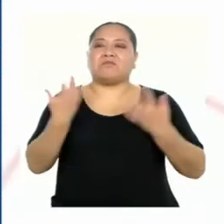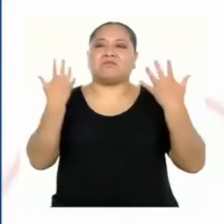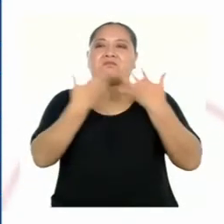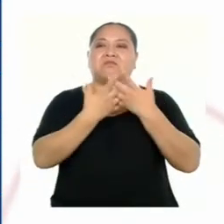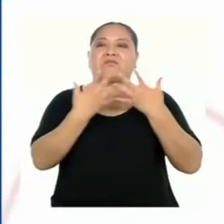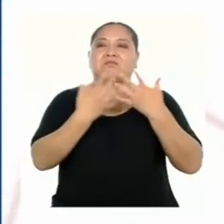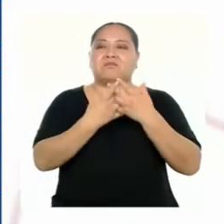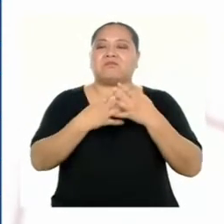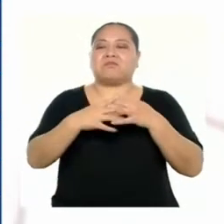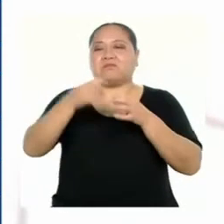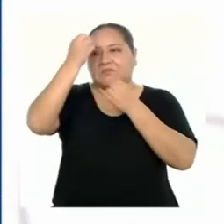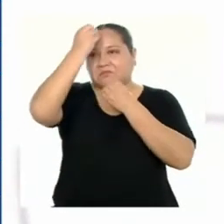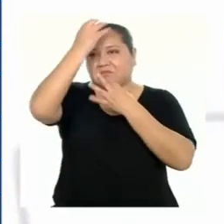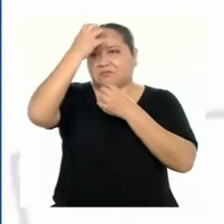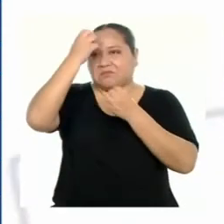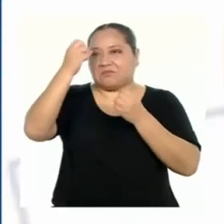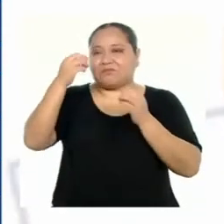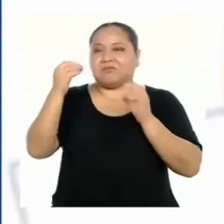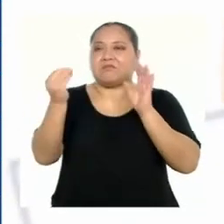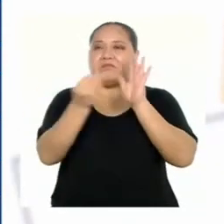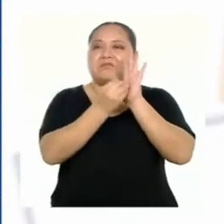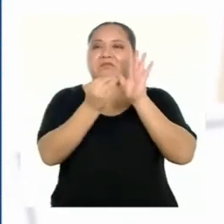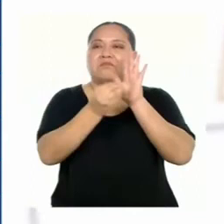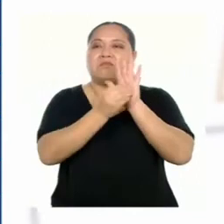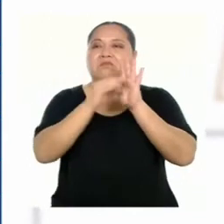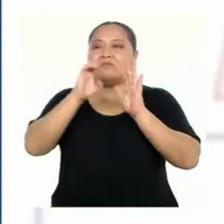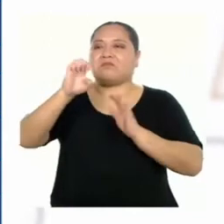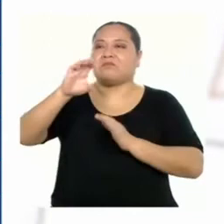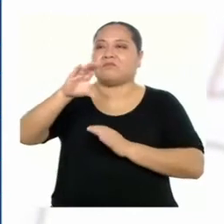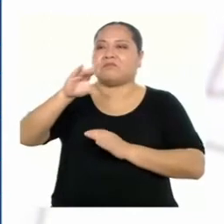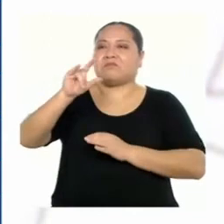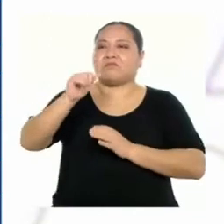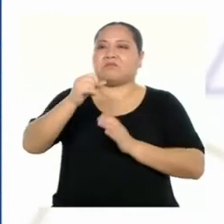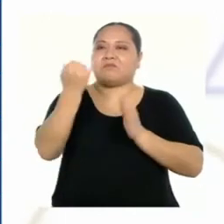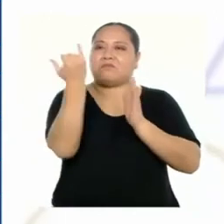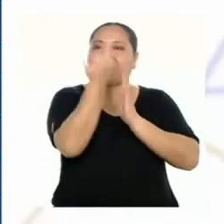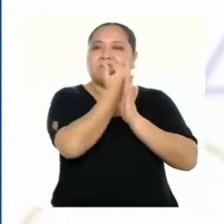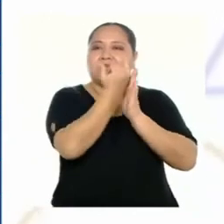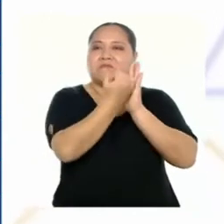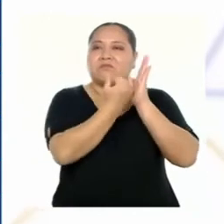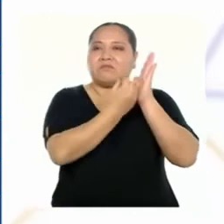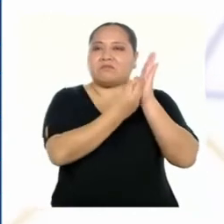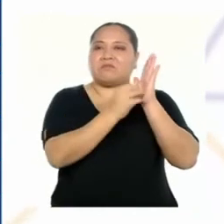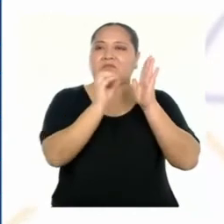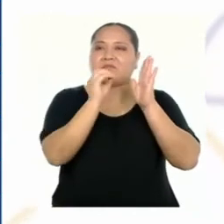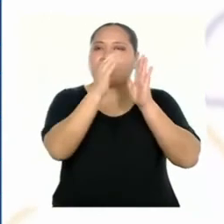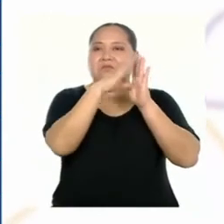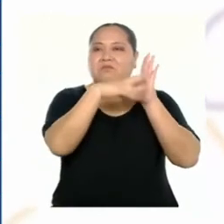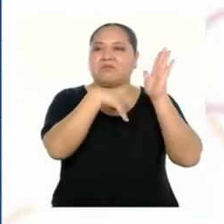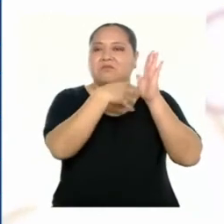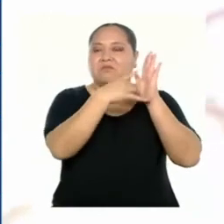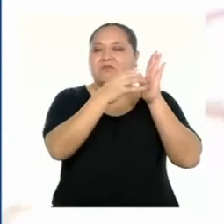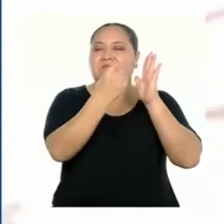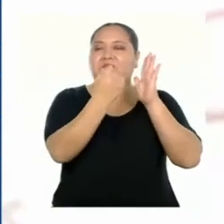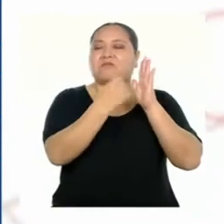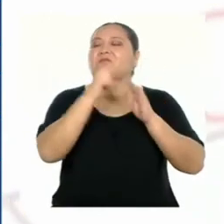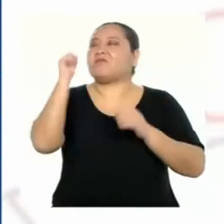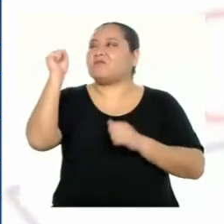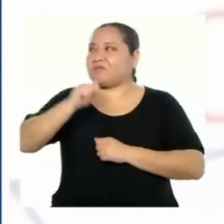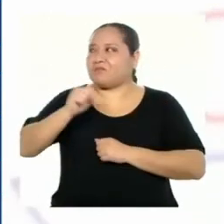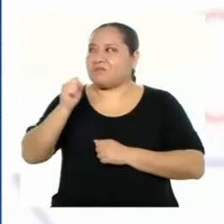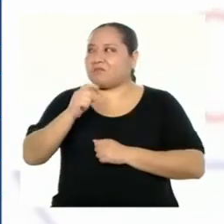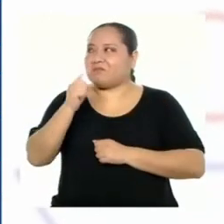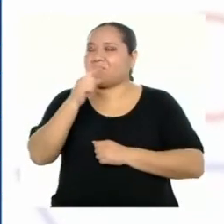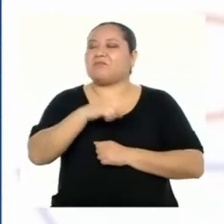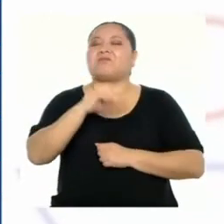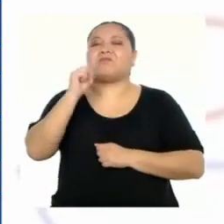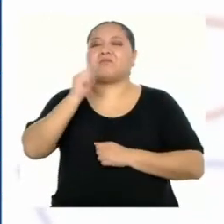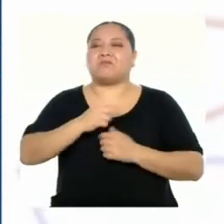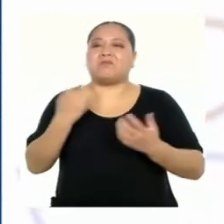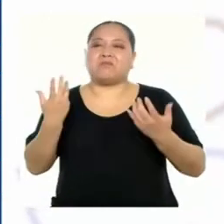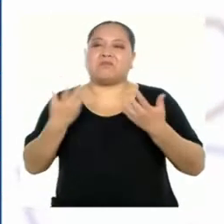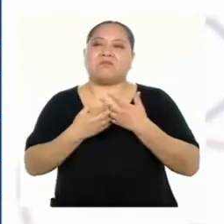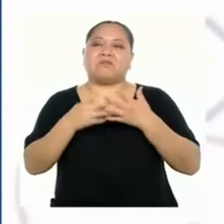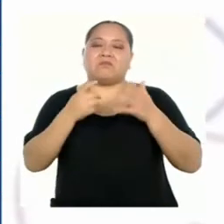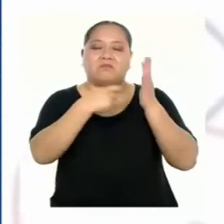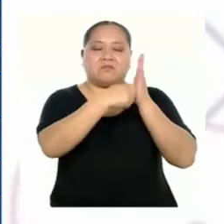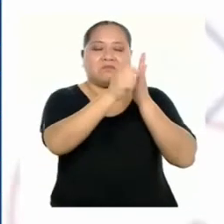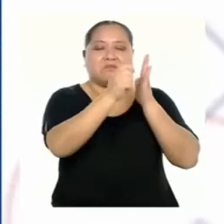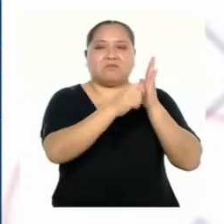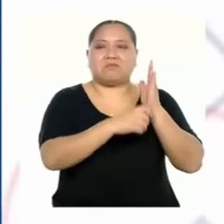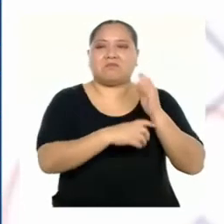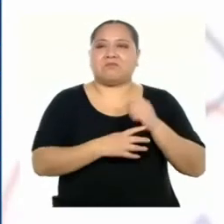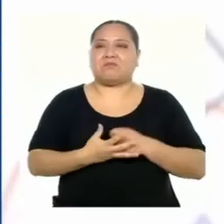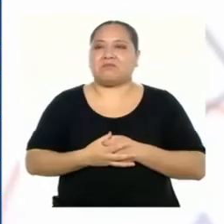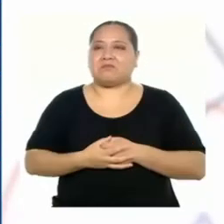Relacionamos los datos mediante ecuaciones, dibujos, tablas o gráficos. sí, claro. Sí lo hicimos.